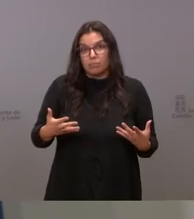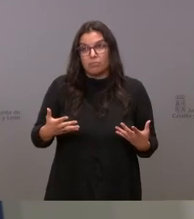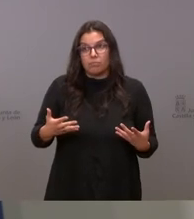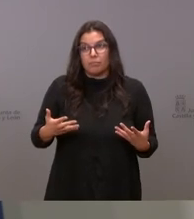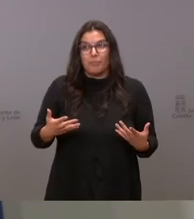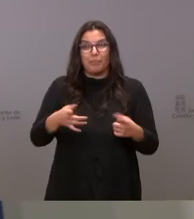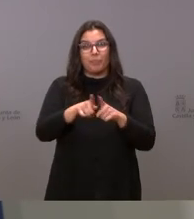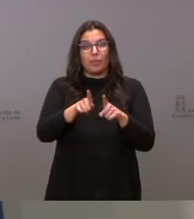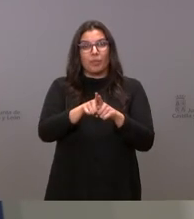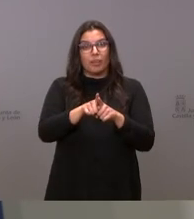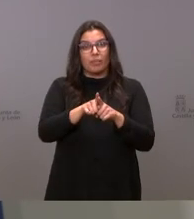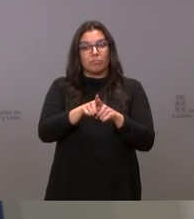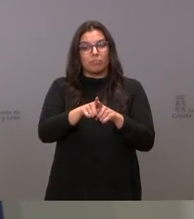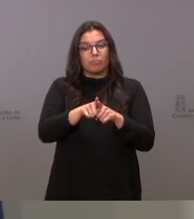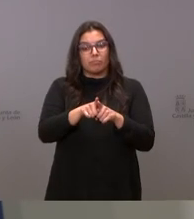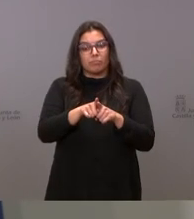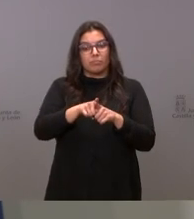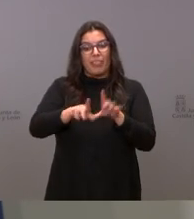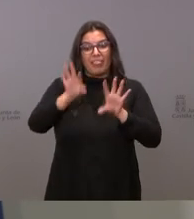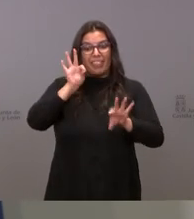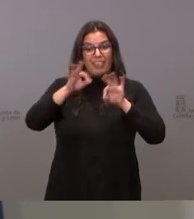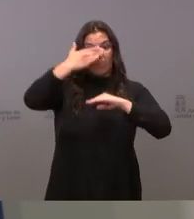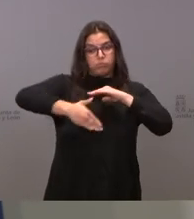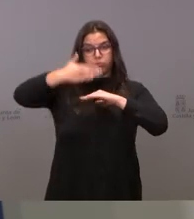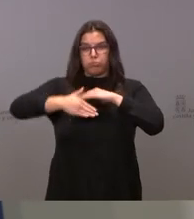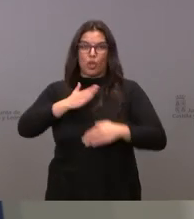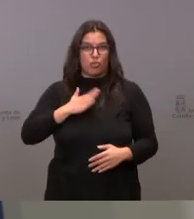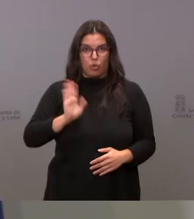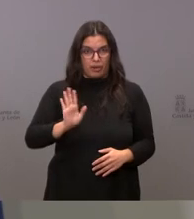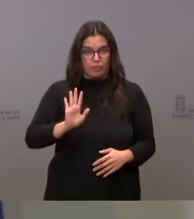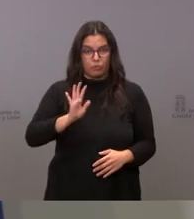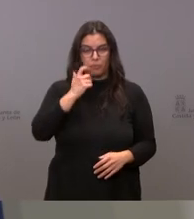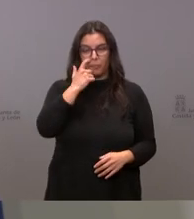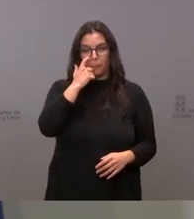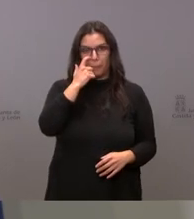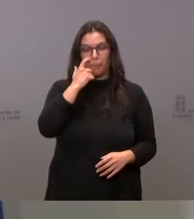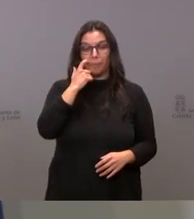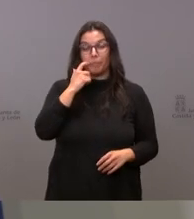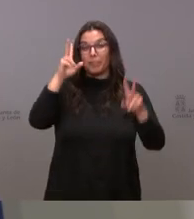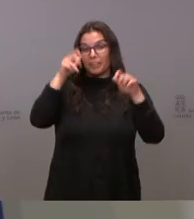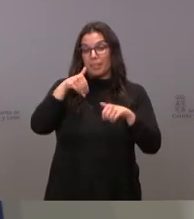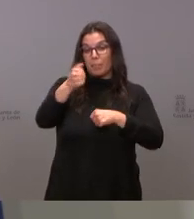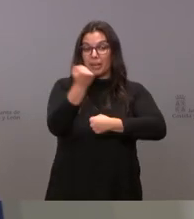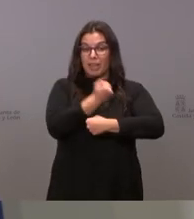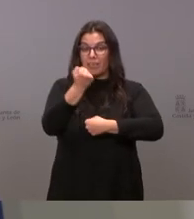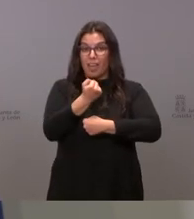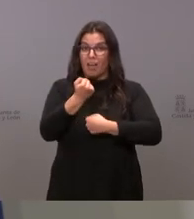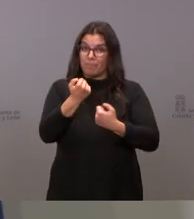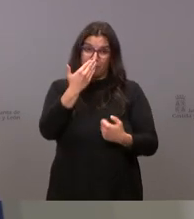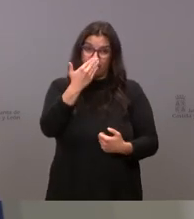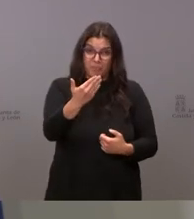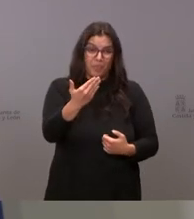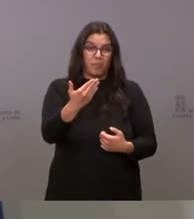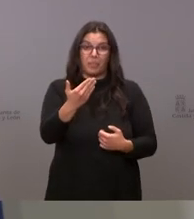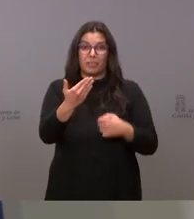el de implementar medidas restrictivas. Con respecto a la Navidad, mire, nos preocupa mucho más de cara a la